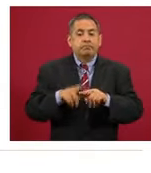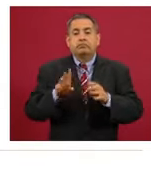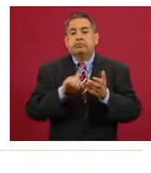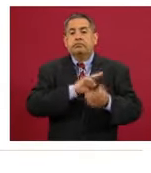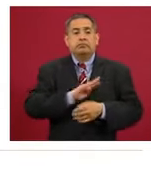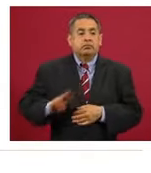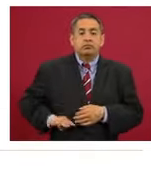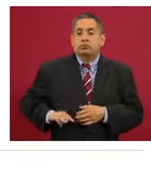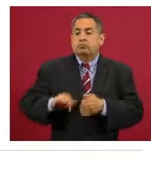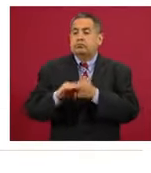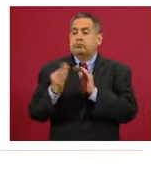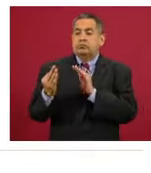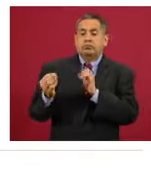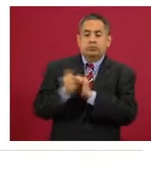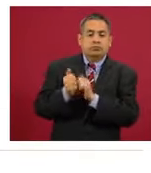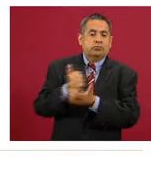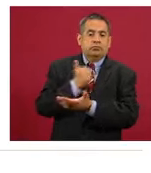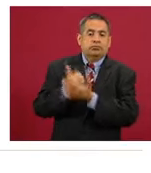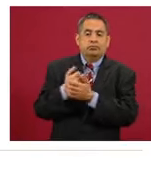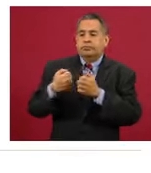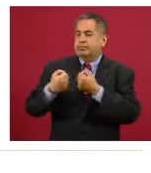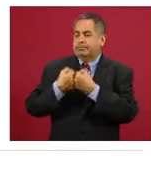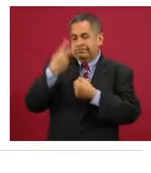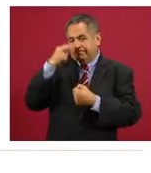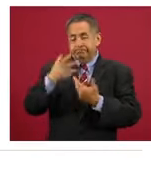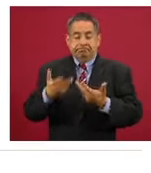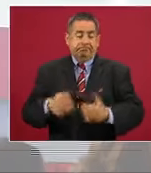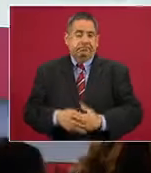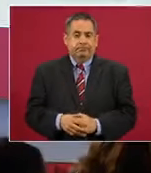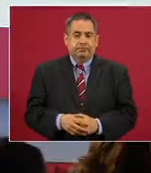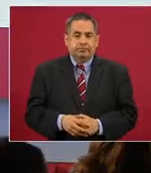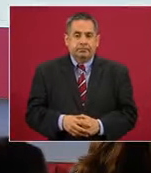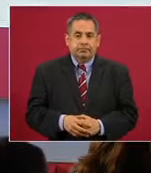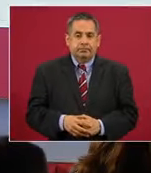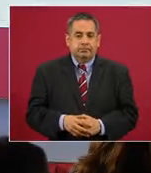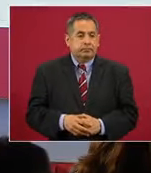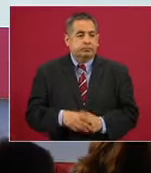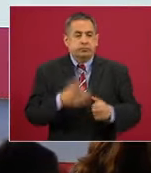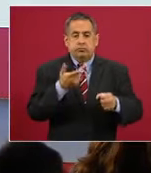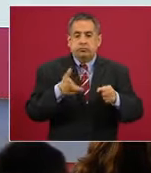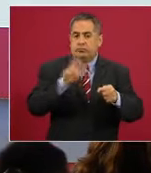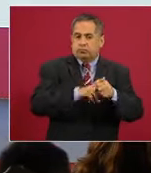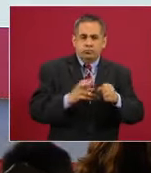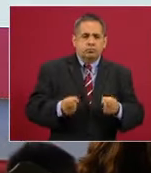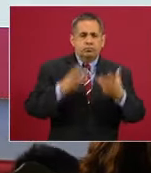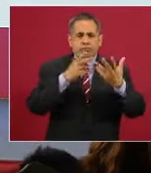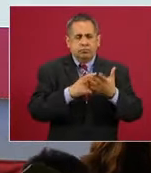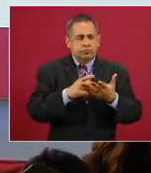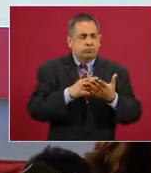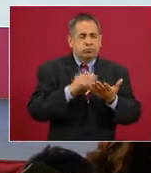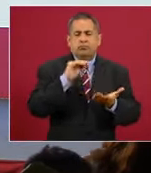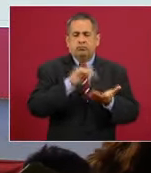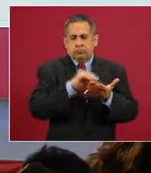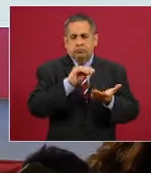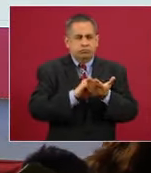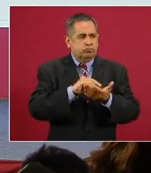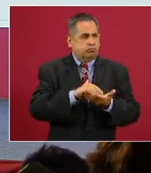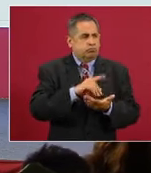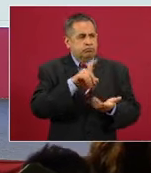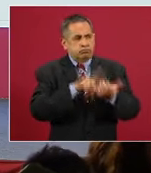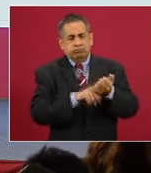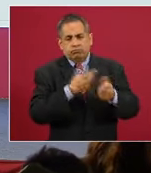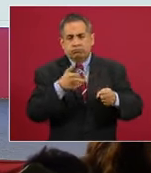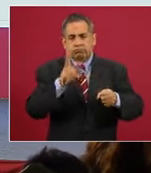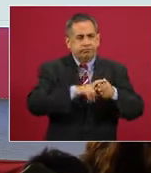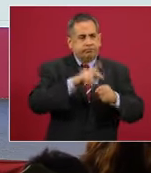municipios conurbados con la Ciudad de México. La siguiente. La desocupación hospitalaria ha sido parecida a la de la Ciudad de México. Desde mediados de